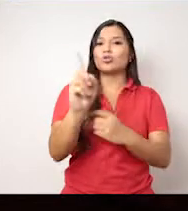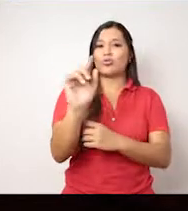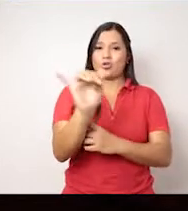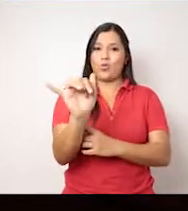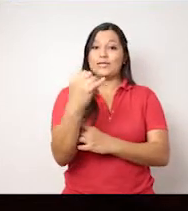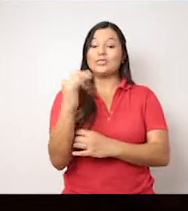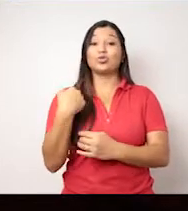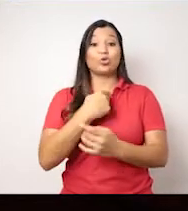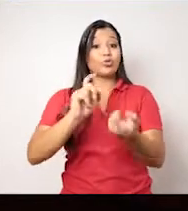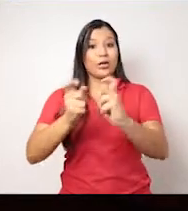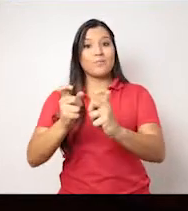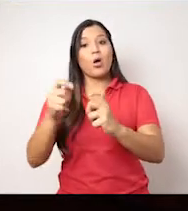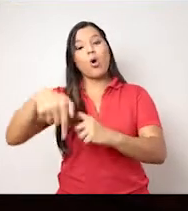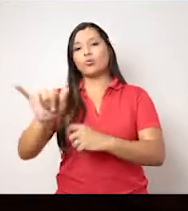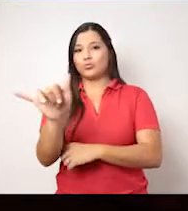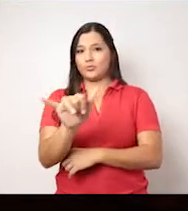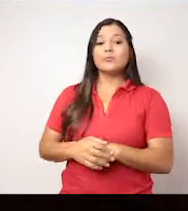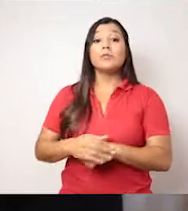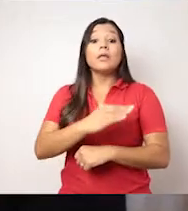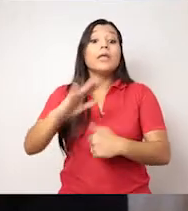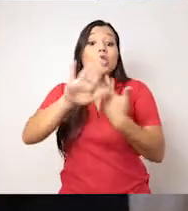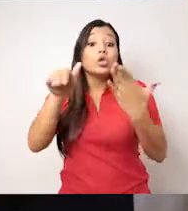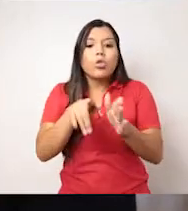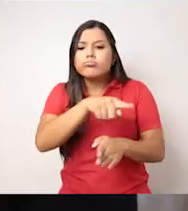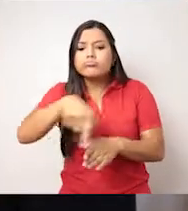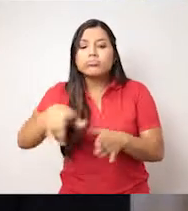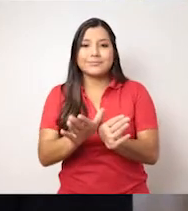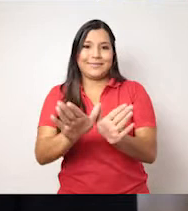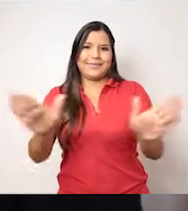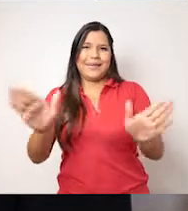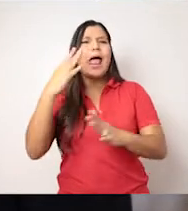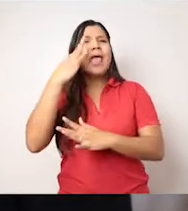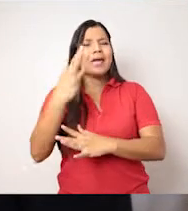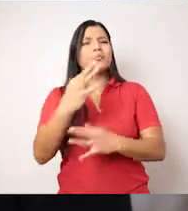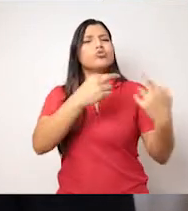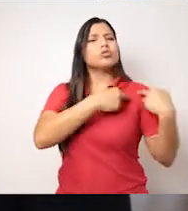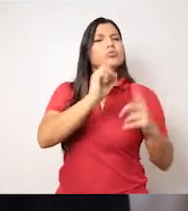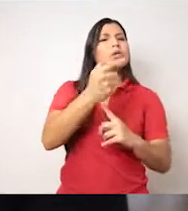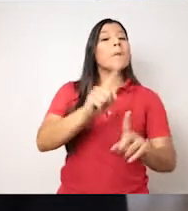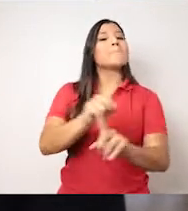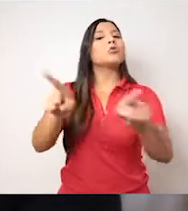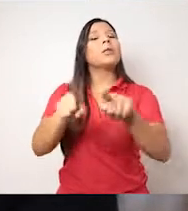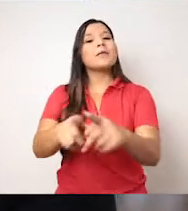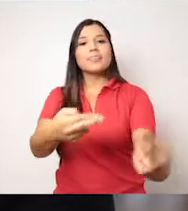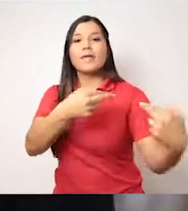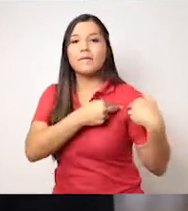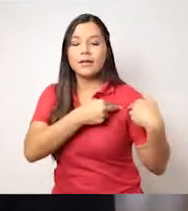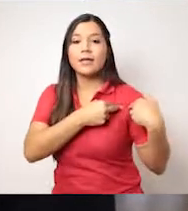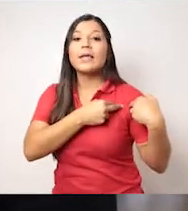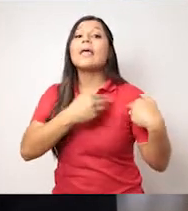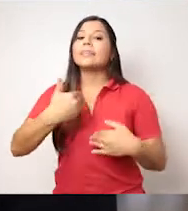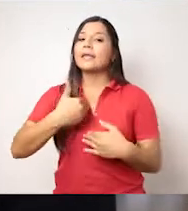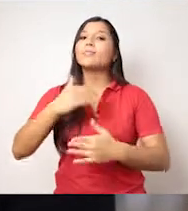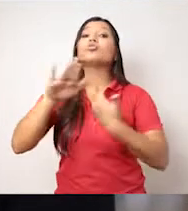misma si no hubiéramos incursionado en esto. Esto en general nos parece que es más que una responsabilidad social, un